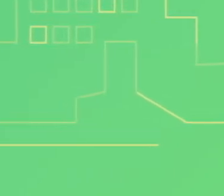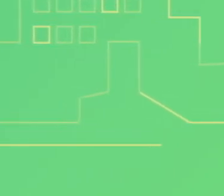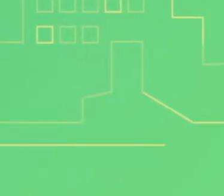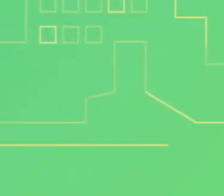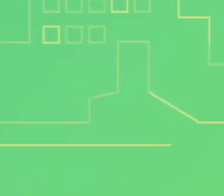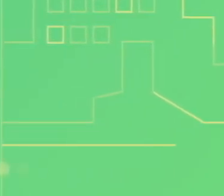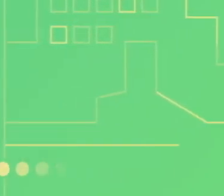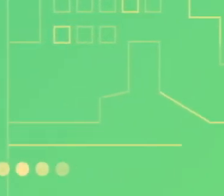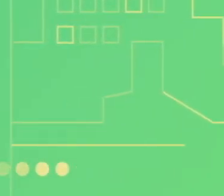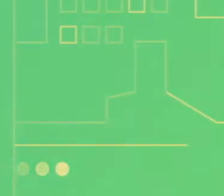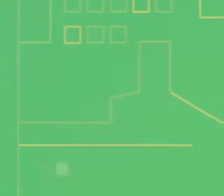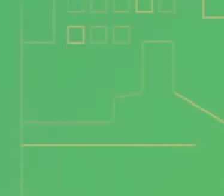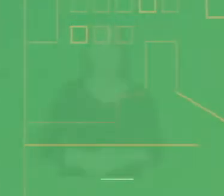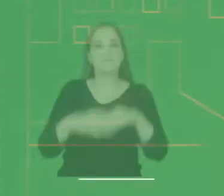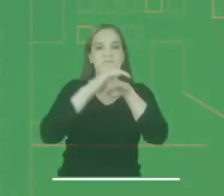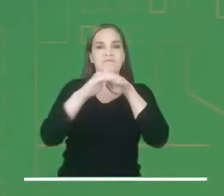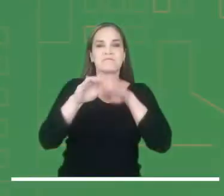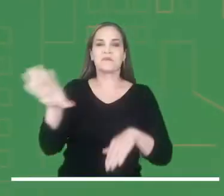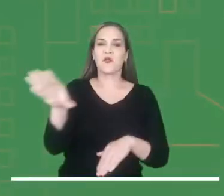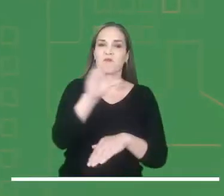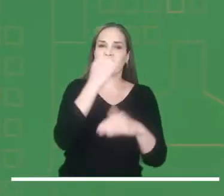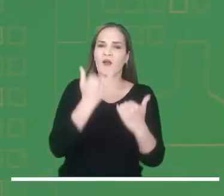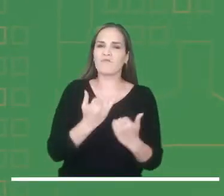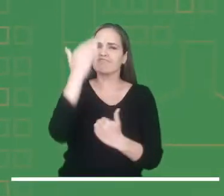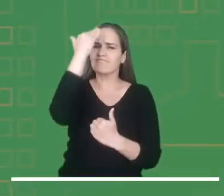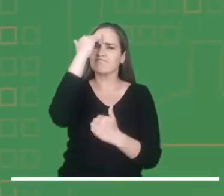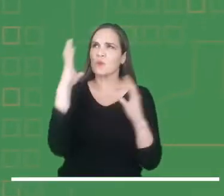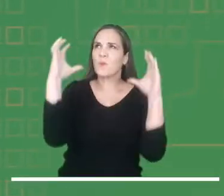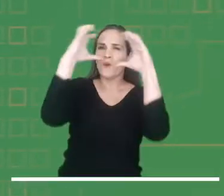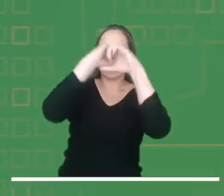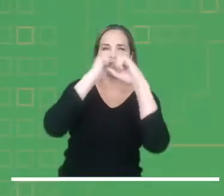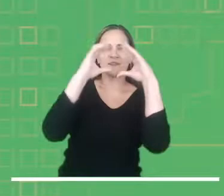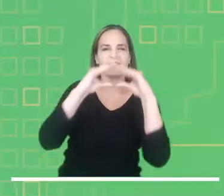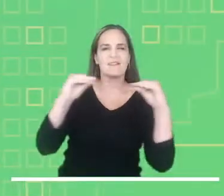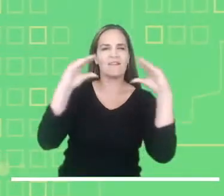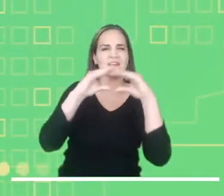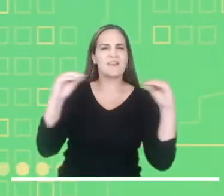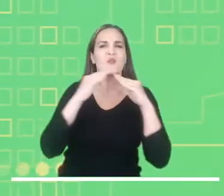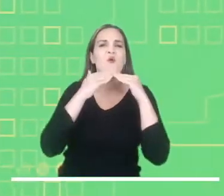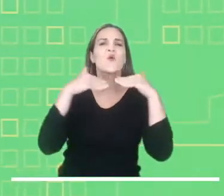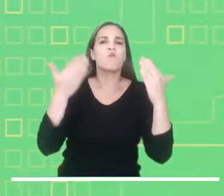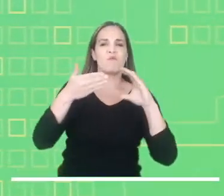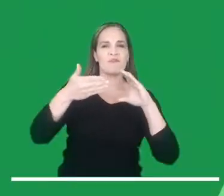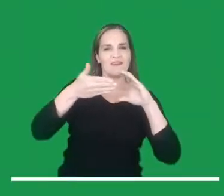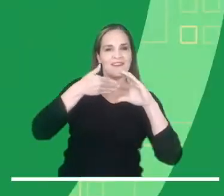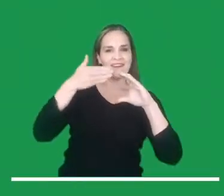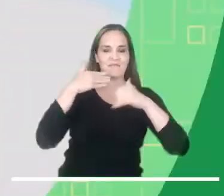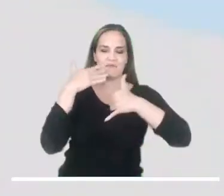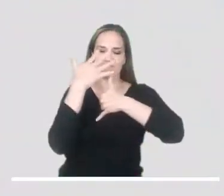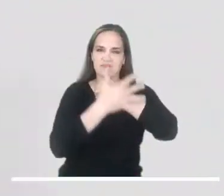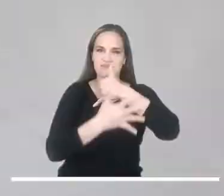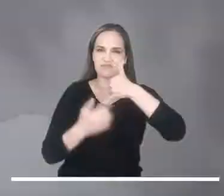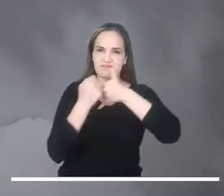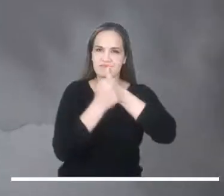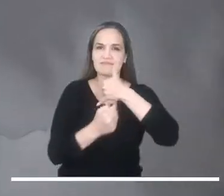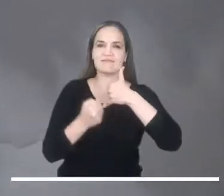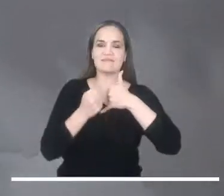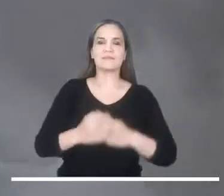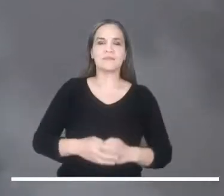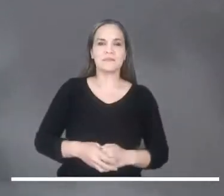Los invitamos a conocer las condiciones meteorológicas de esta noche navideña en cada una de las regiones del país.